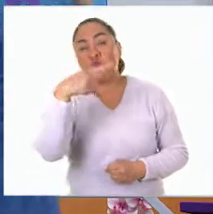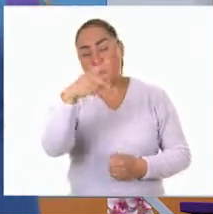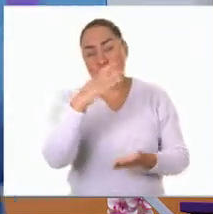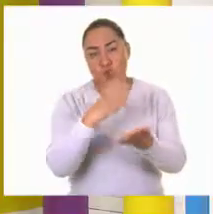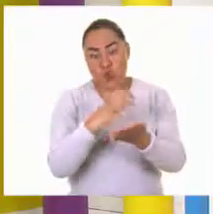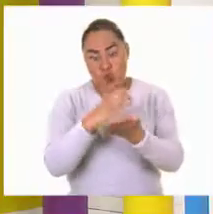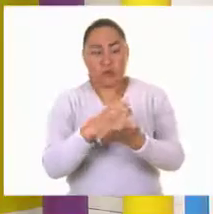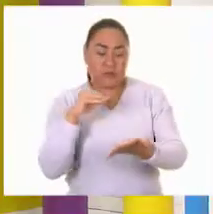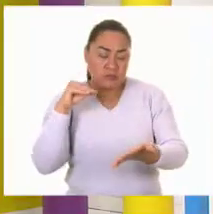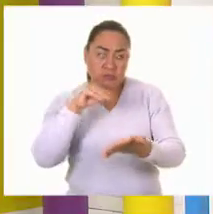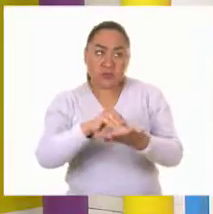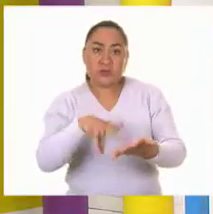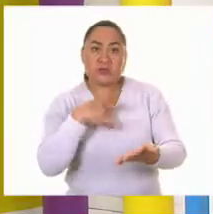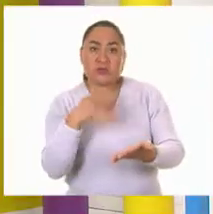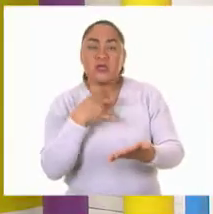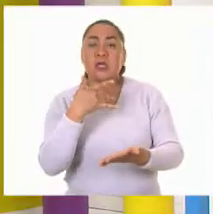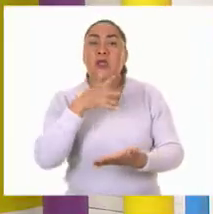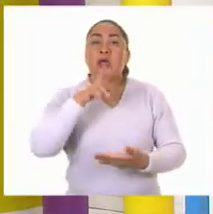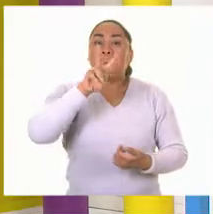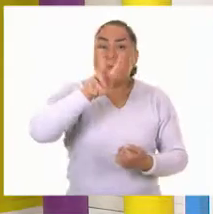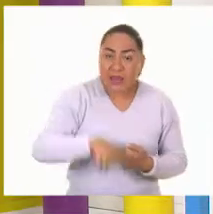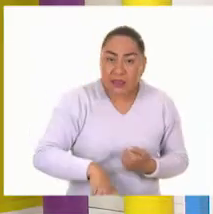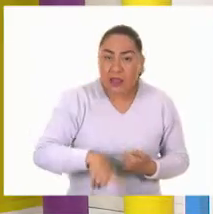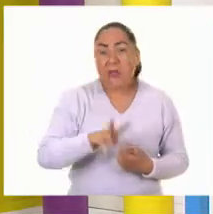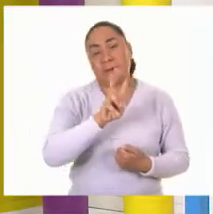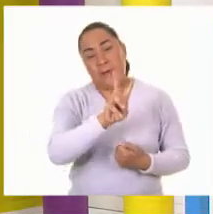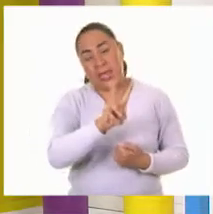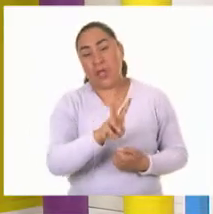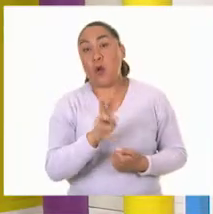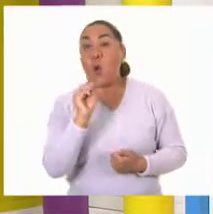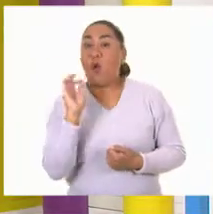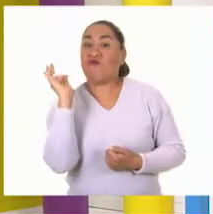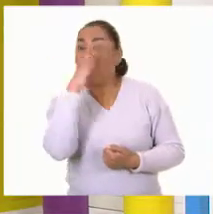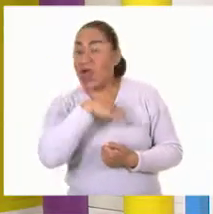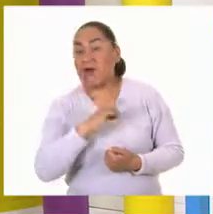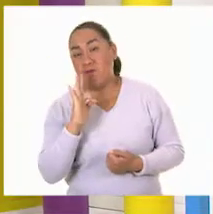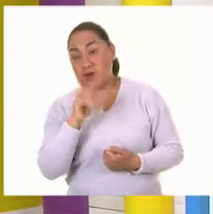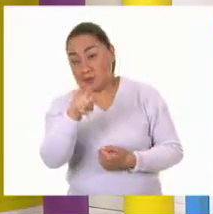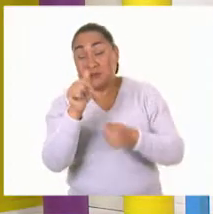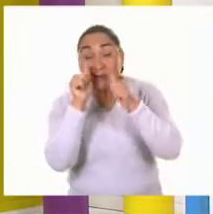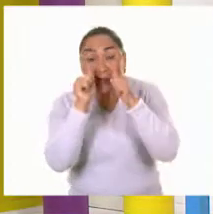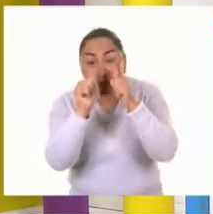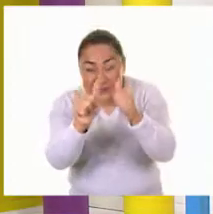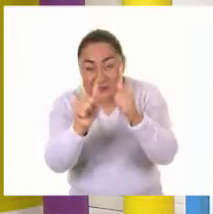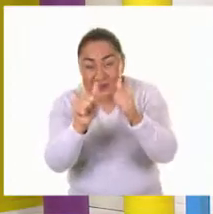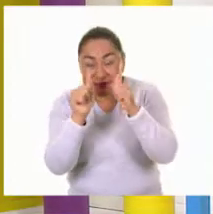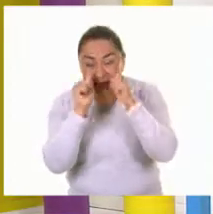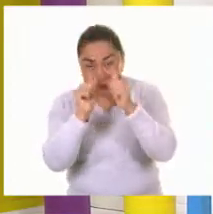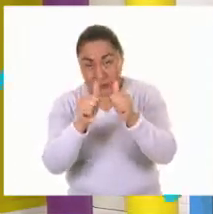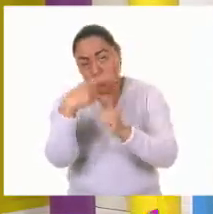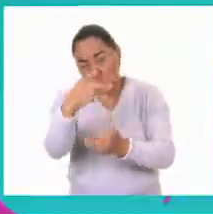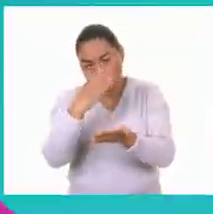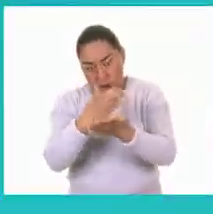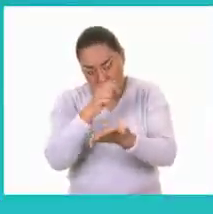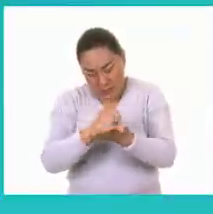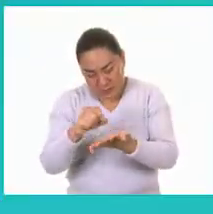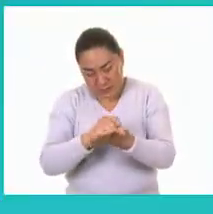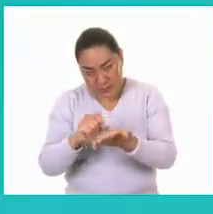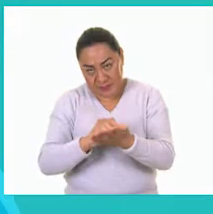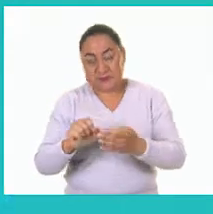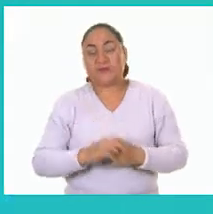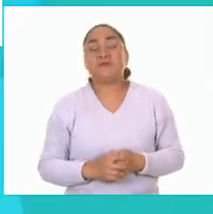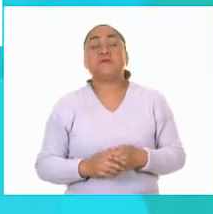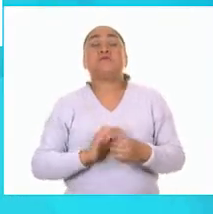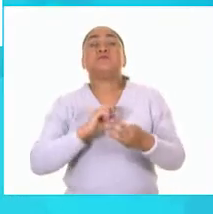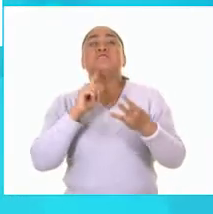cuaderno v falso si creen que es falso pongan atención pongan ahí en su cuaderno vámonos con la tercera